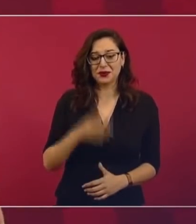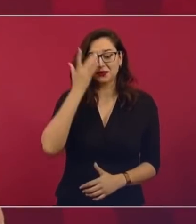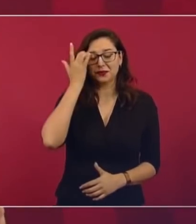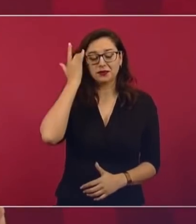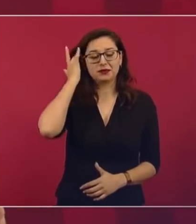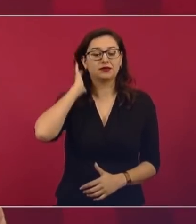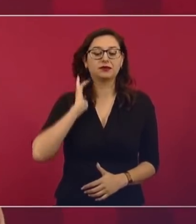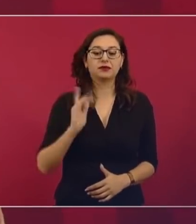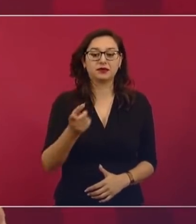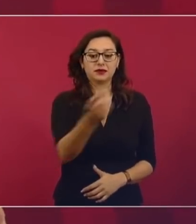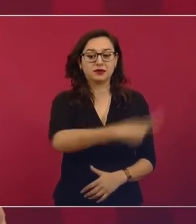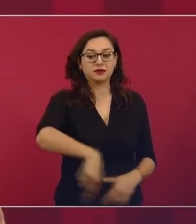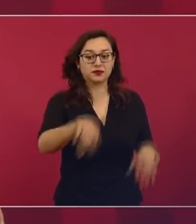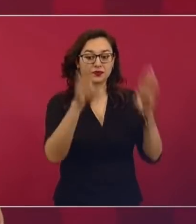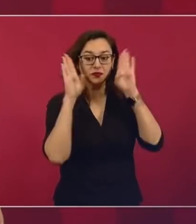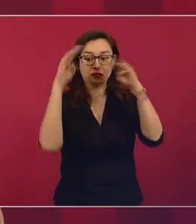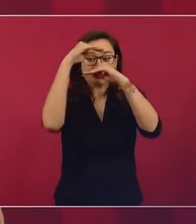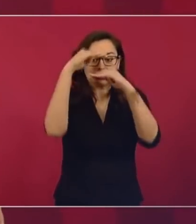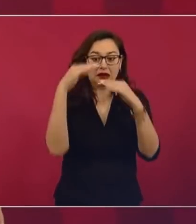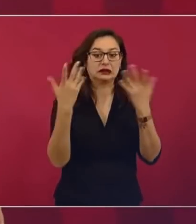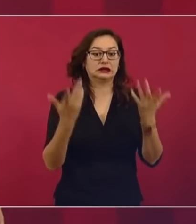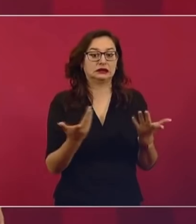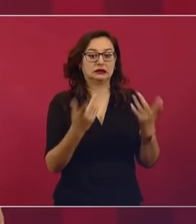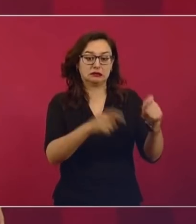son muy conservadores, son fifís.